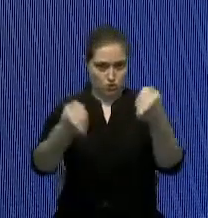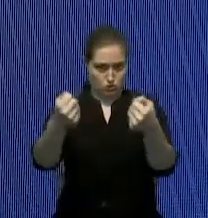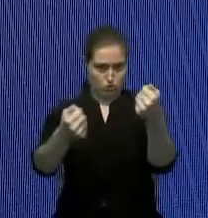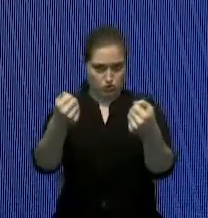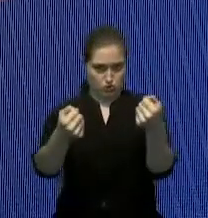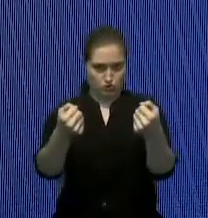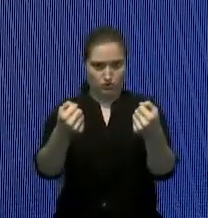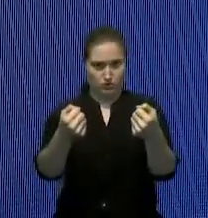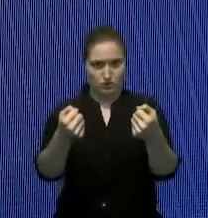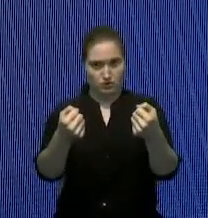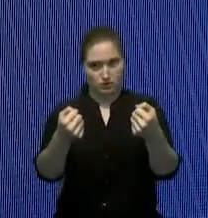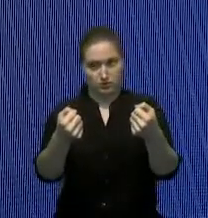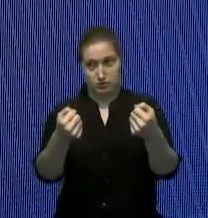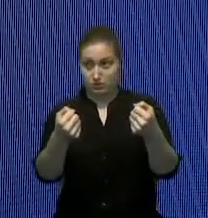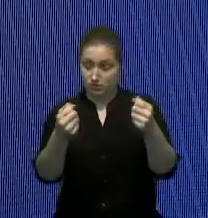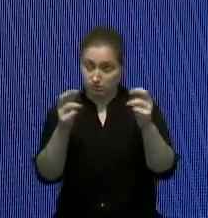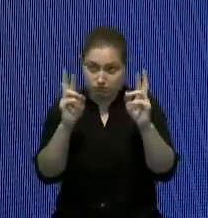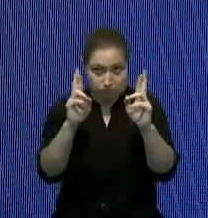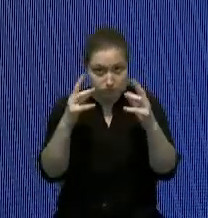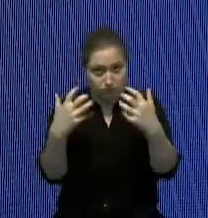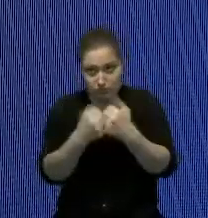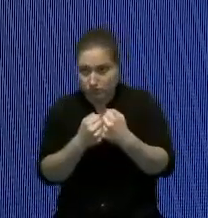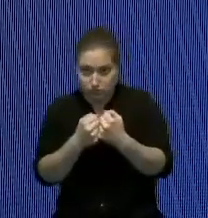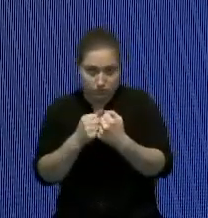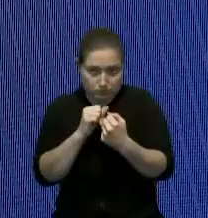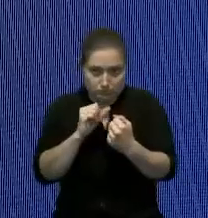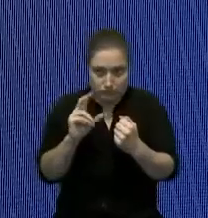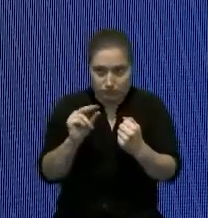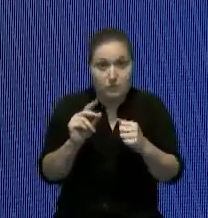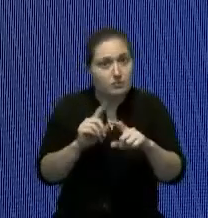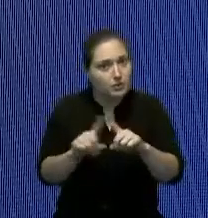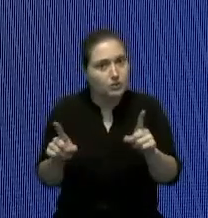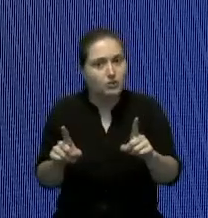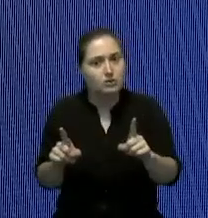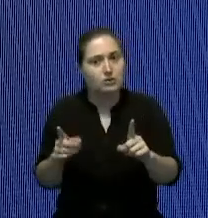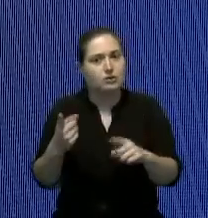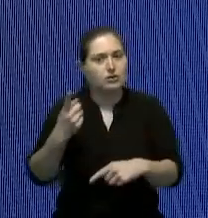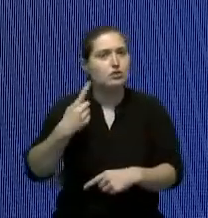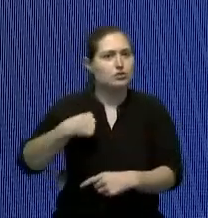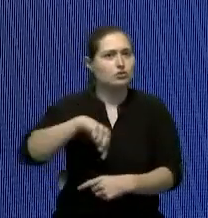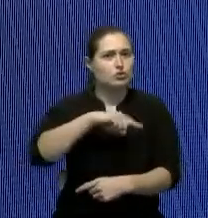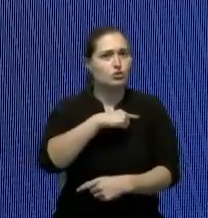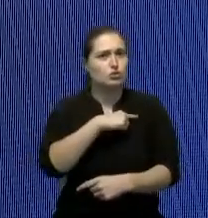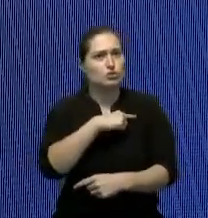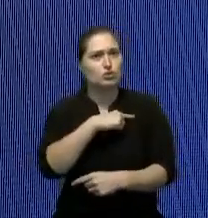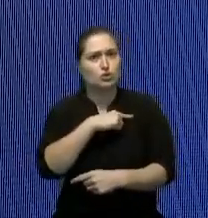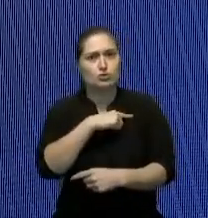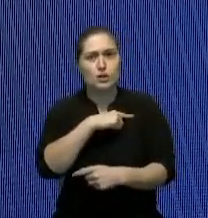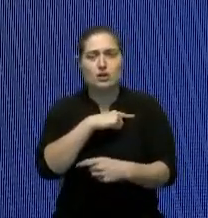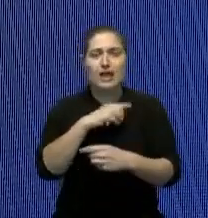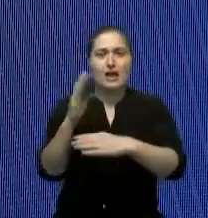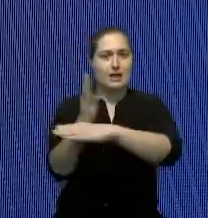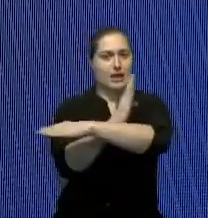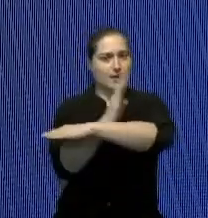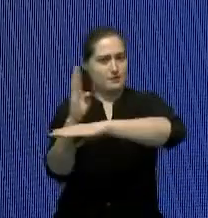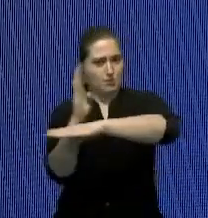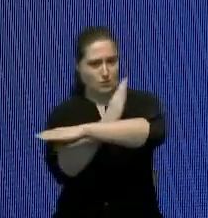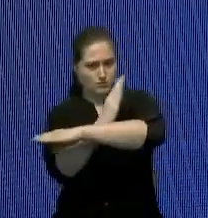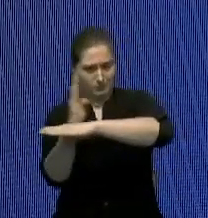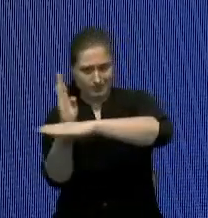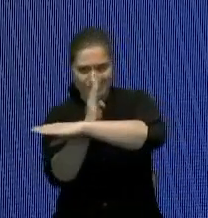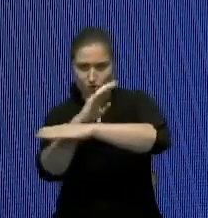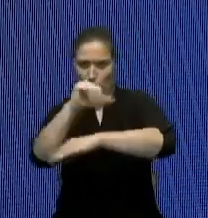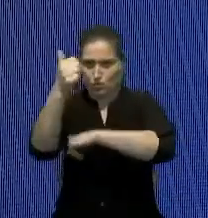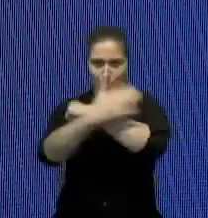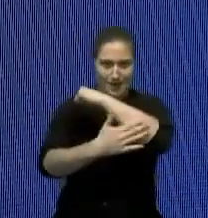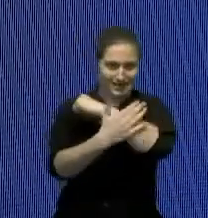ojalá no tener accidentes pero estamos en el promedio hasta ligeramente por debajo del promedio pero yo